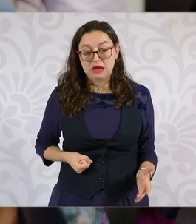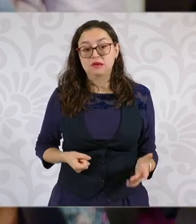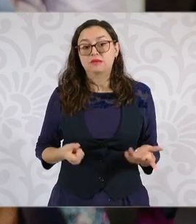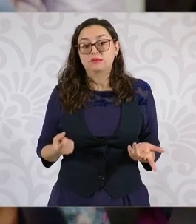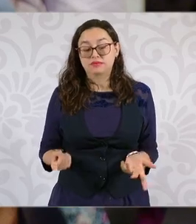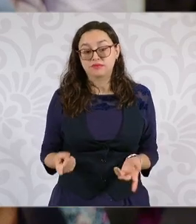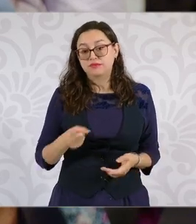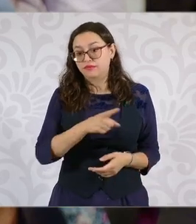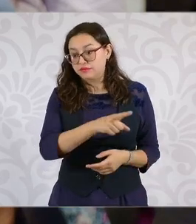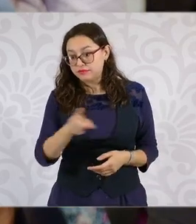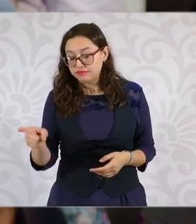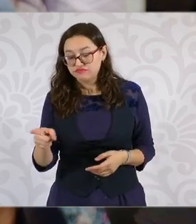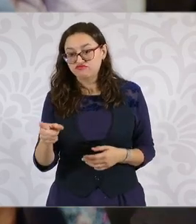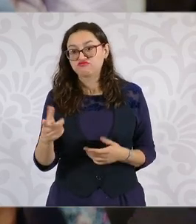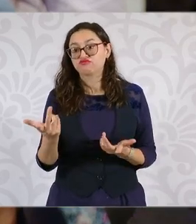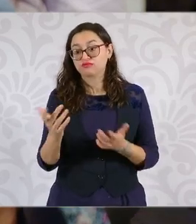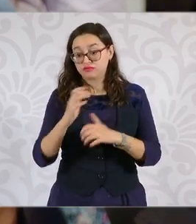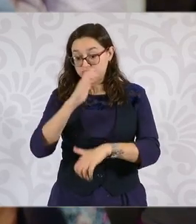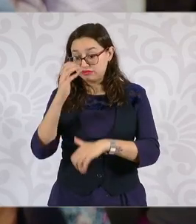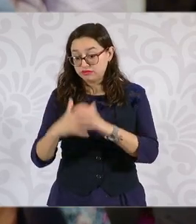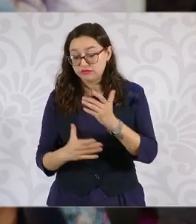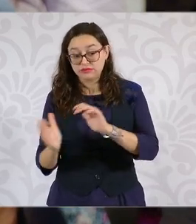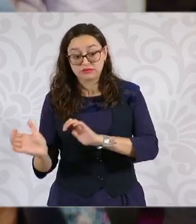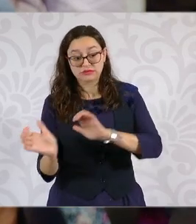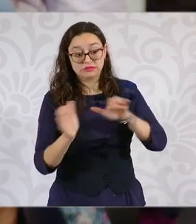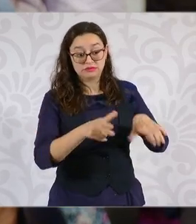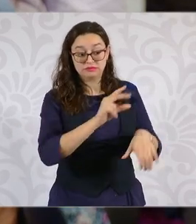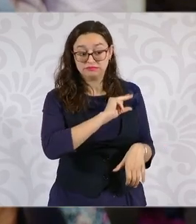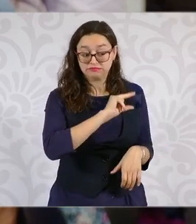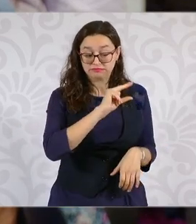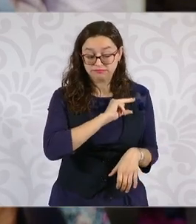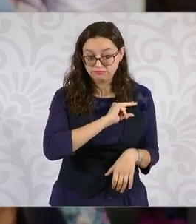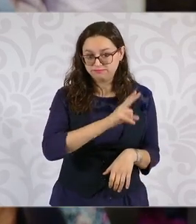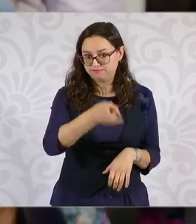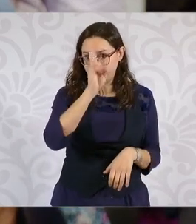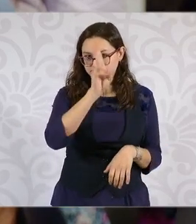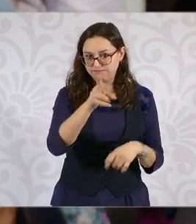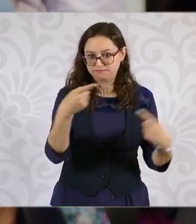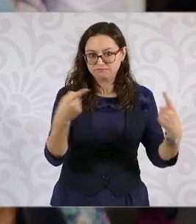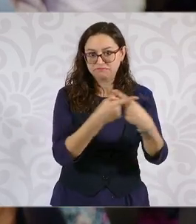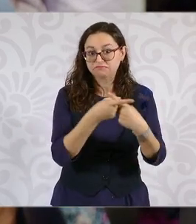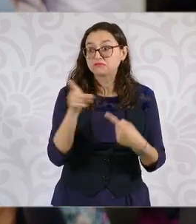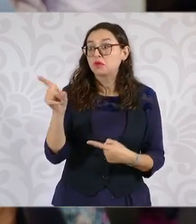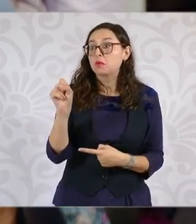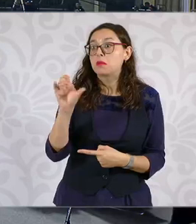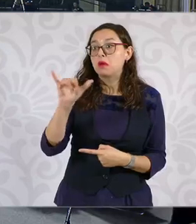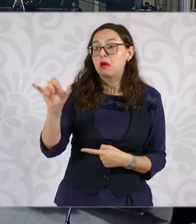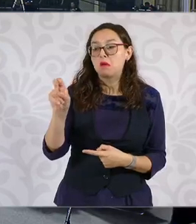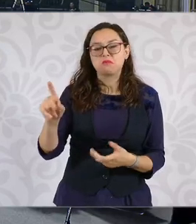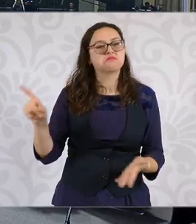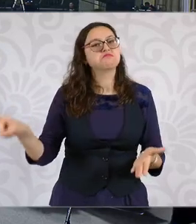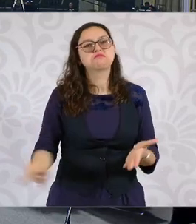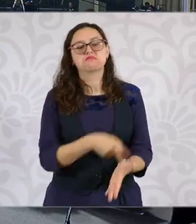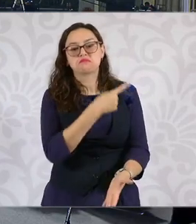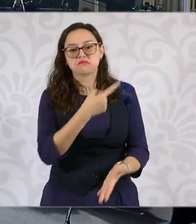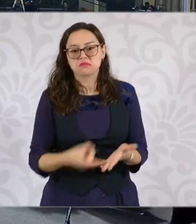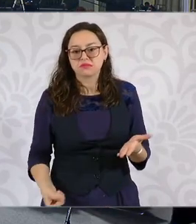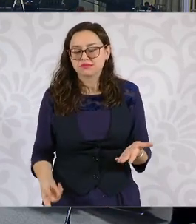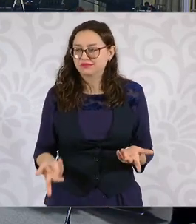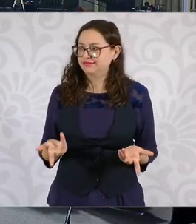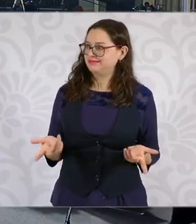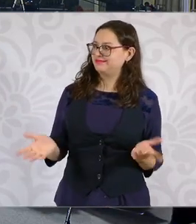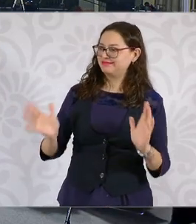públicos ir a trabajar a empresas privadas, porque esto representa un conflicto de interés, al menos durante diez años. ¿No se debería insistir